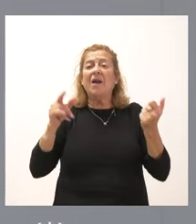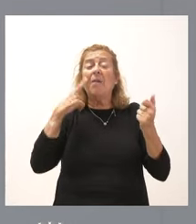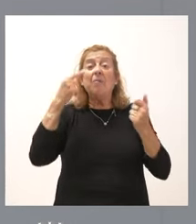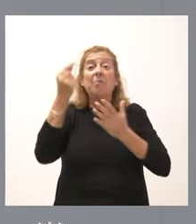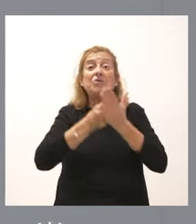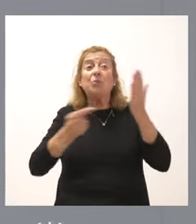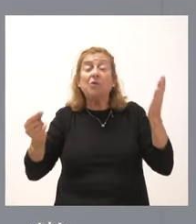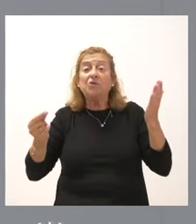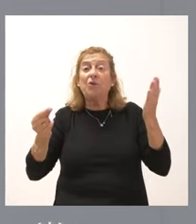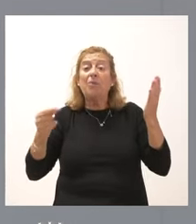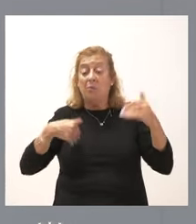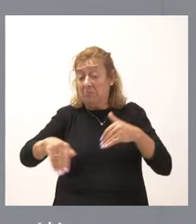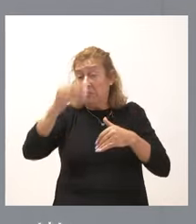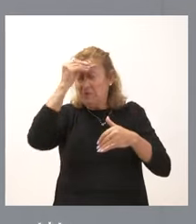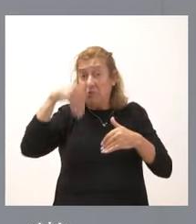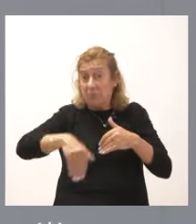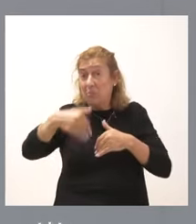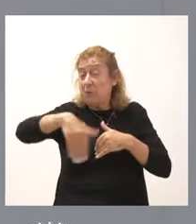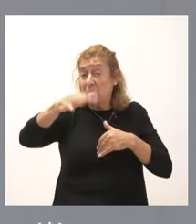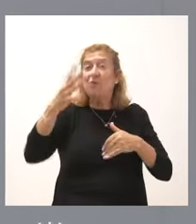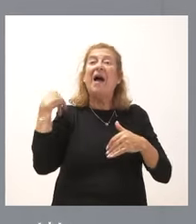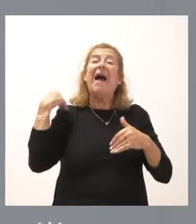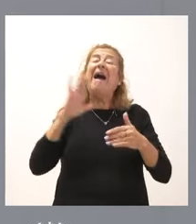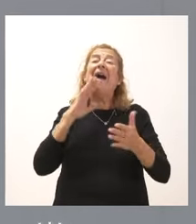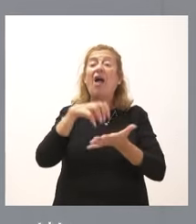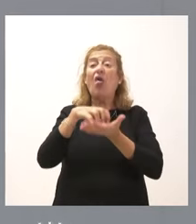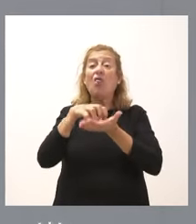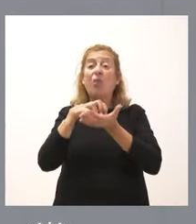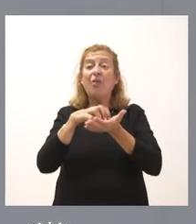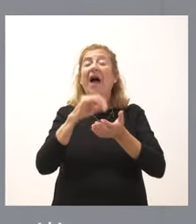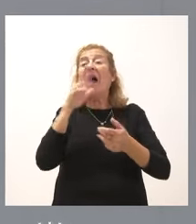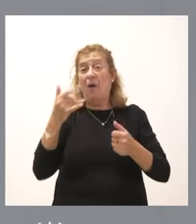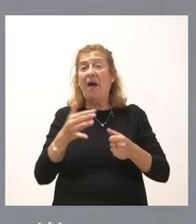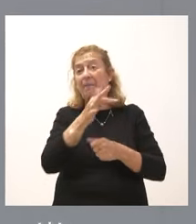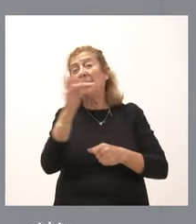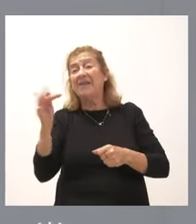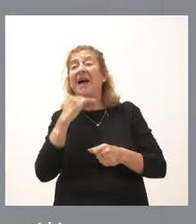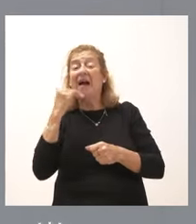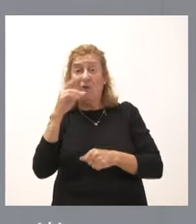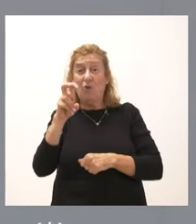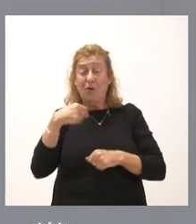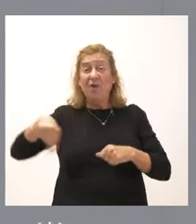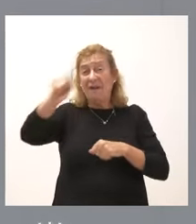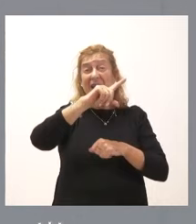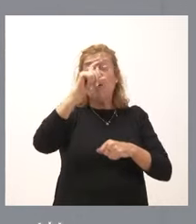podría ser inminente. A las dudas que ya teníamos se añade alguna nueva. Recordarán ustedes que teníamos algunas dudas